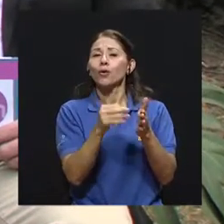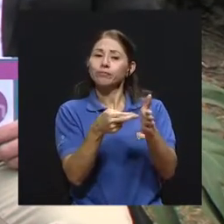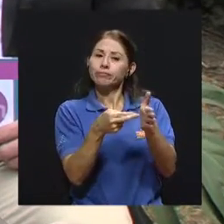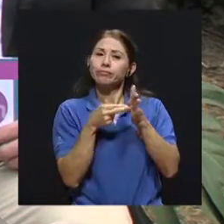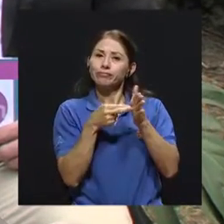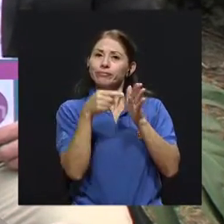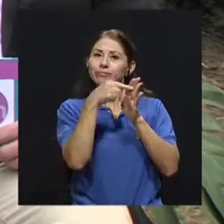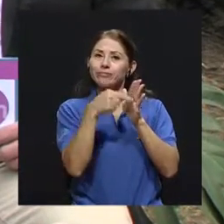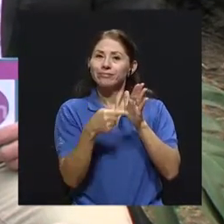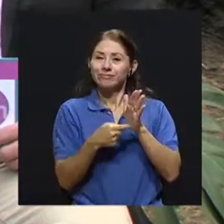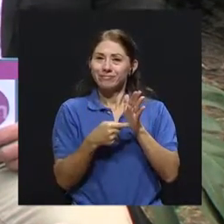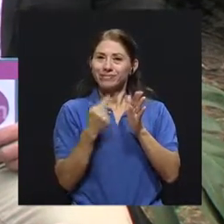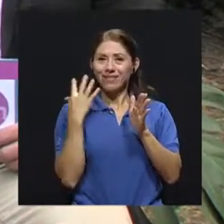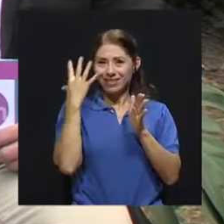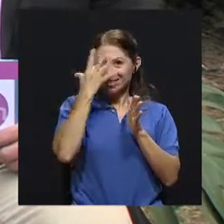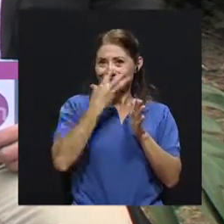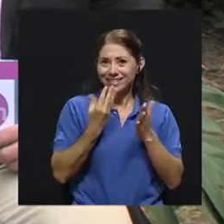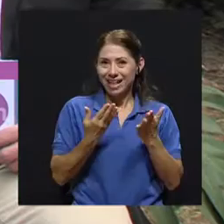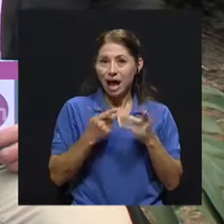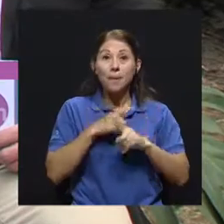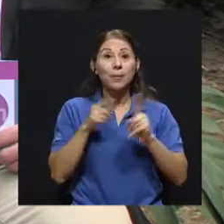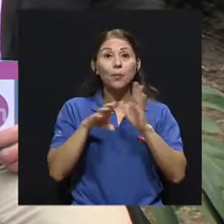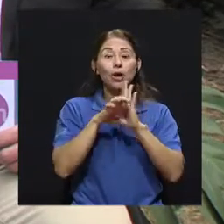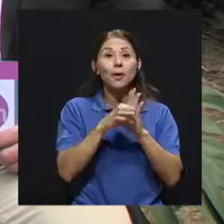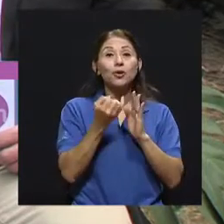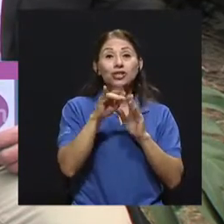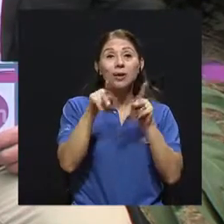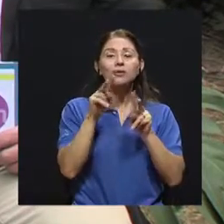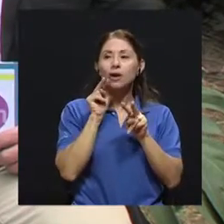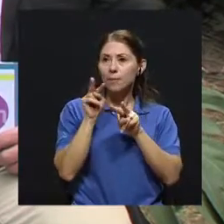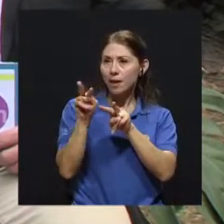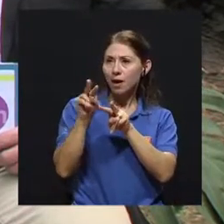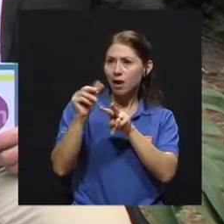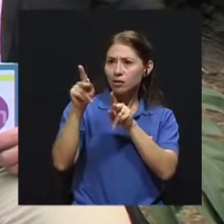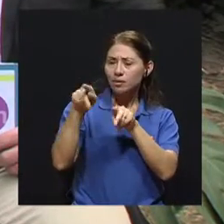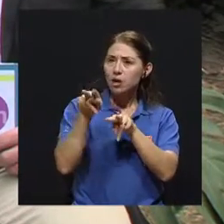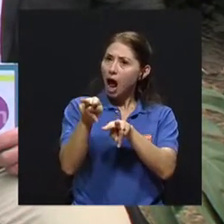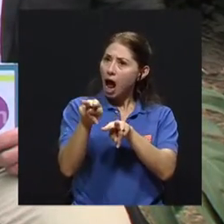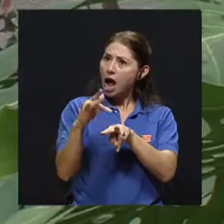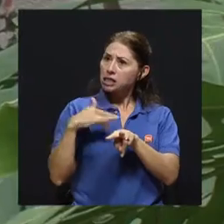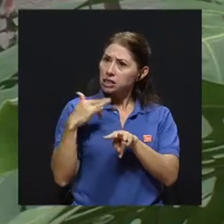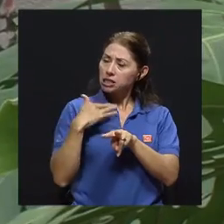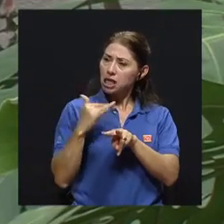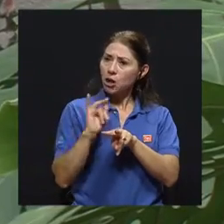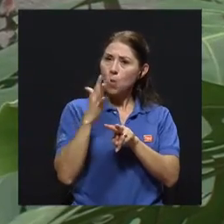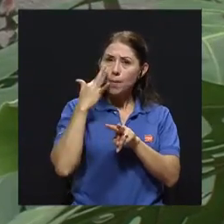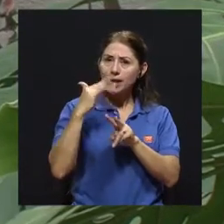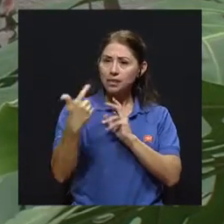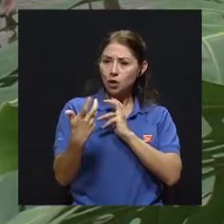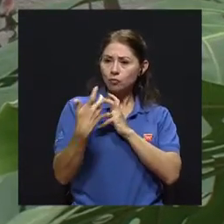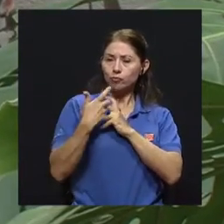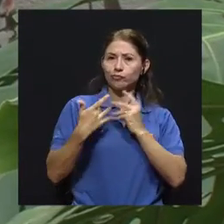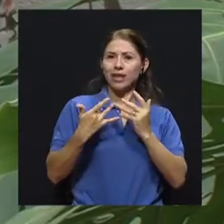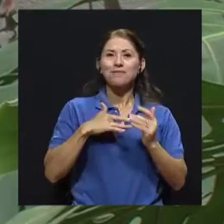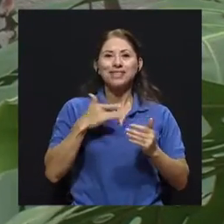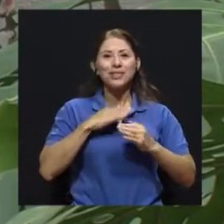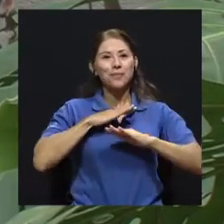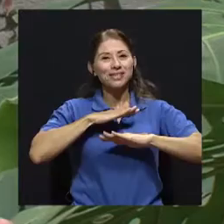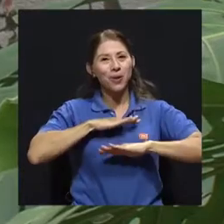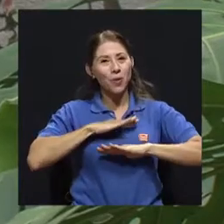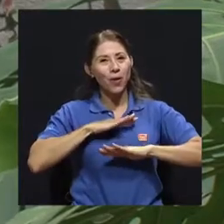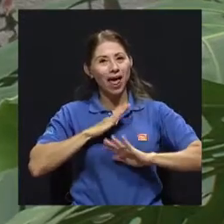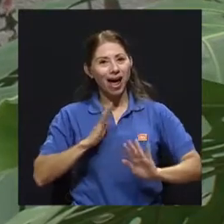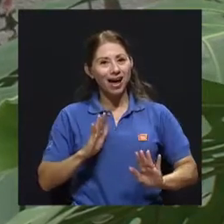predominan, ¿verdad? Pero en el momento que las personas ven a alguien que se parece más a sí misma, la gente se siente más cómoda y